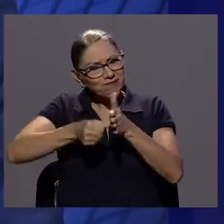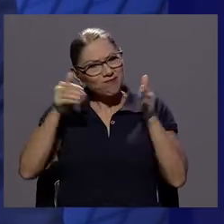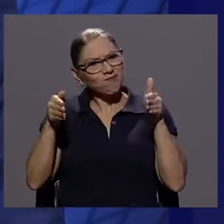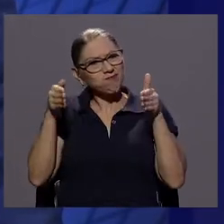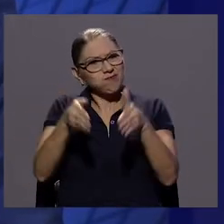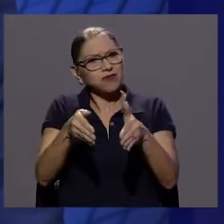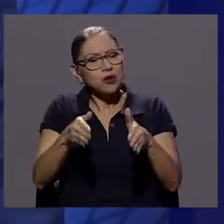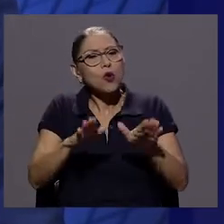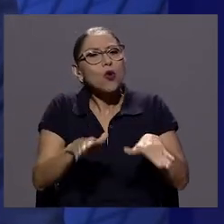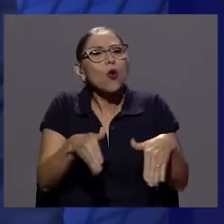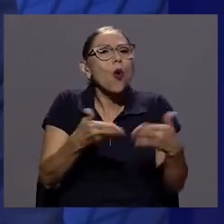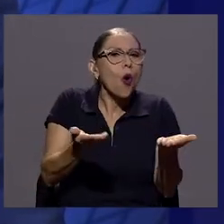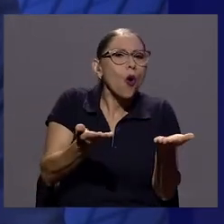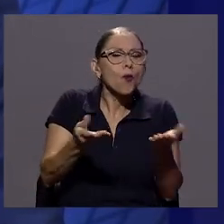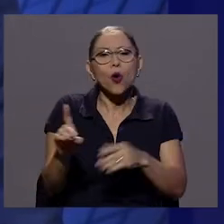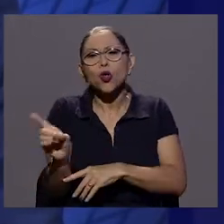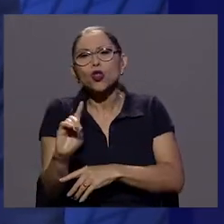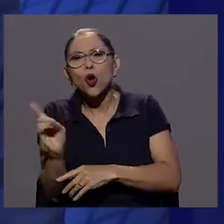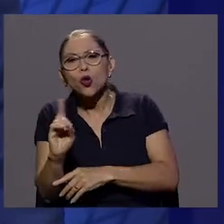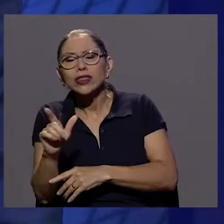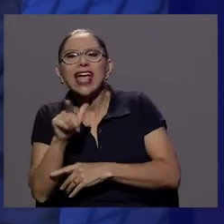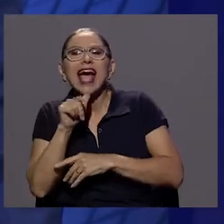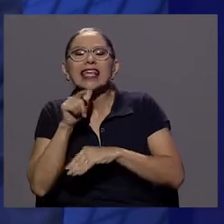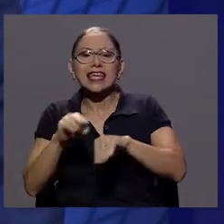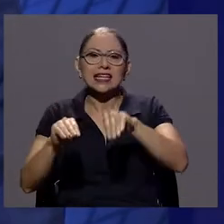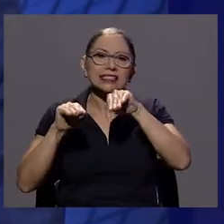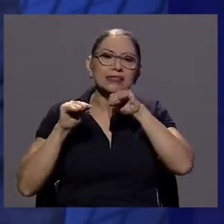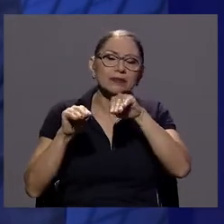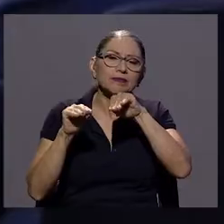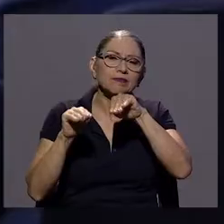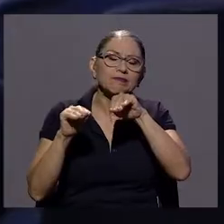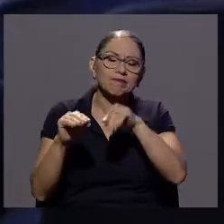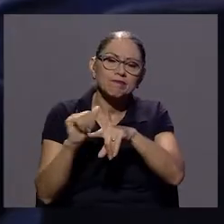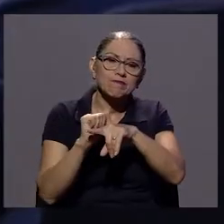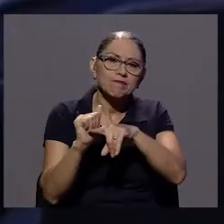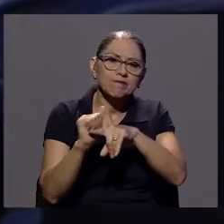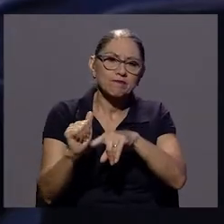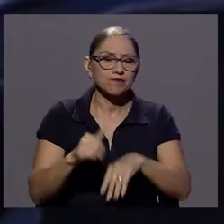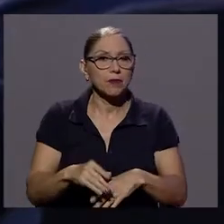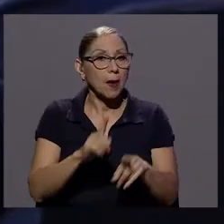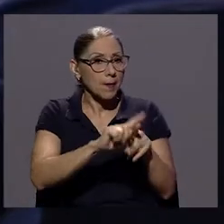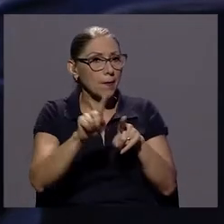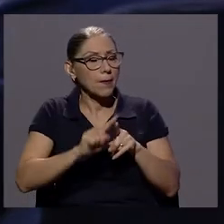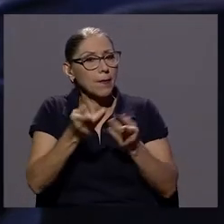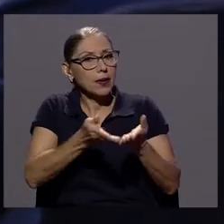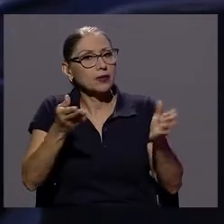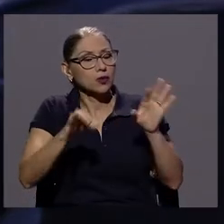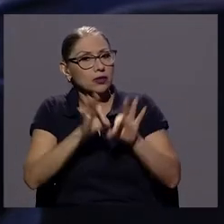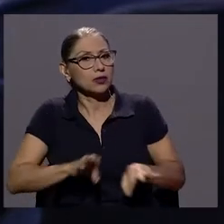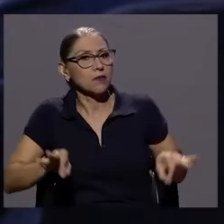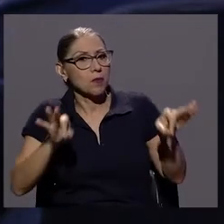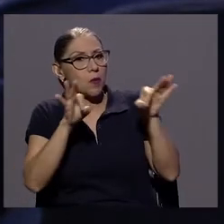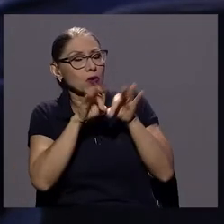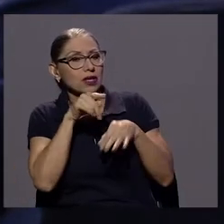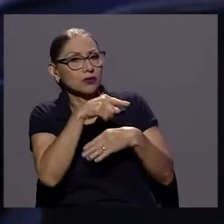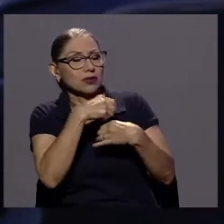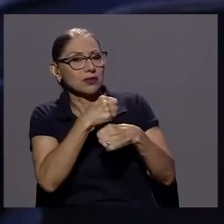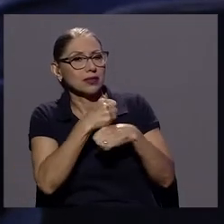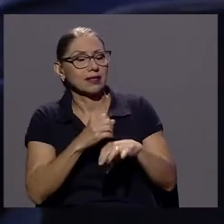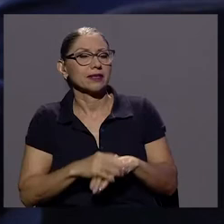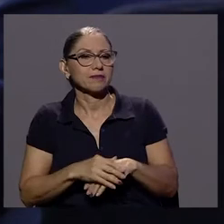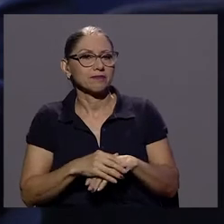en cómo y dónde y a quiénes llegar en materia de educación. Hay varias cosas importantes que ustedes hacen y que me gustaría